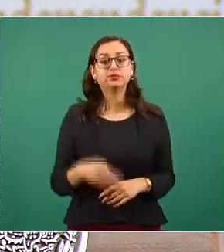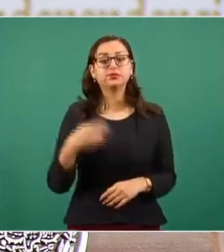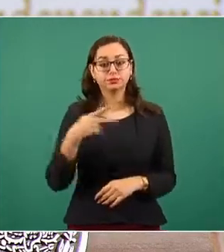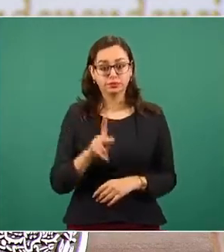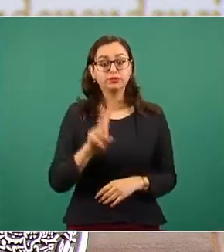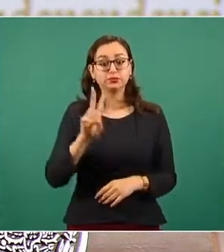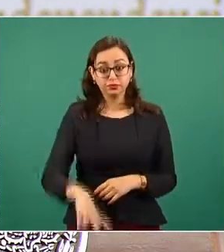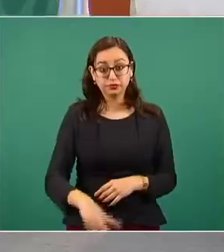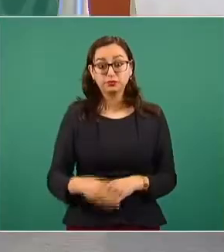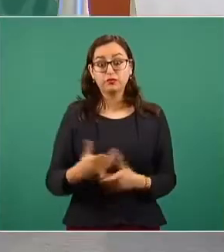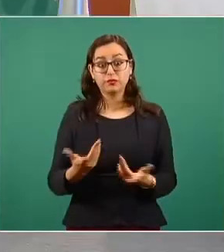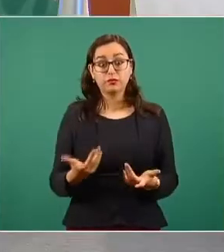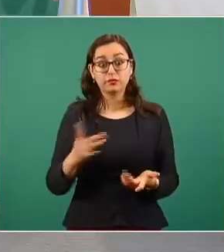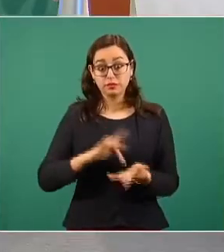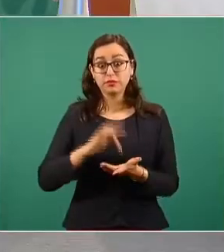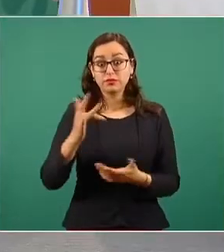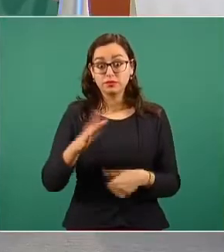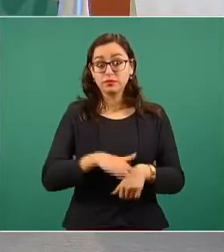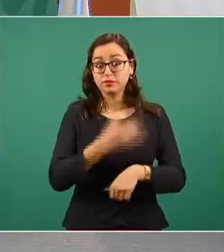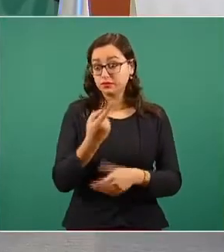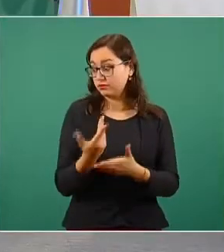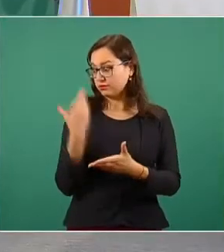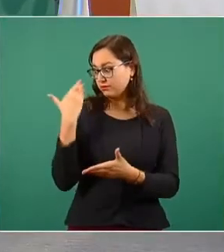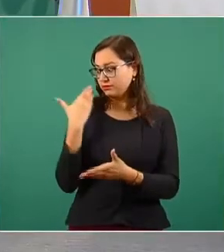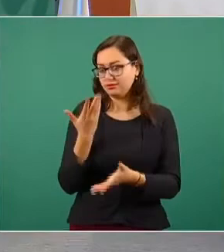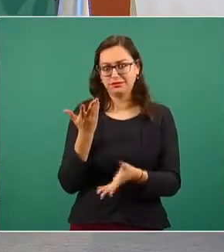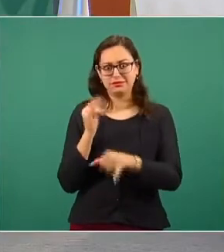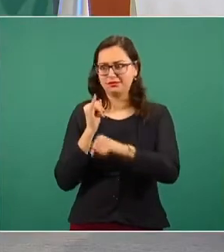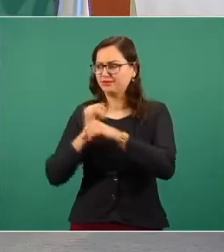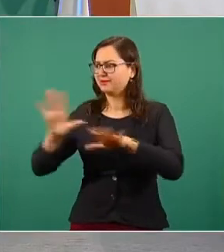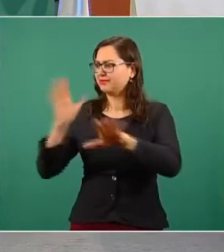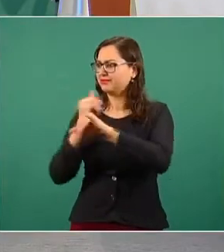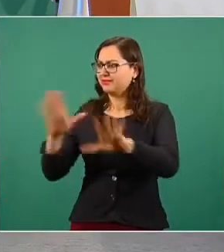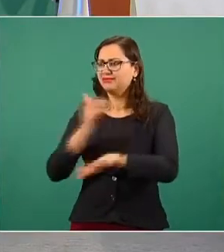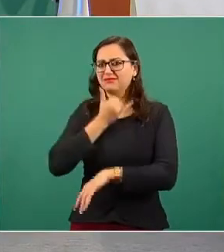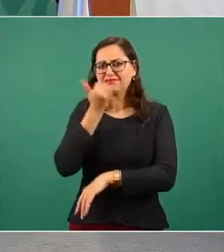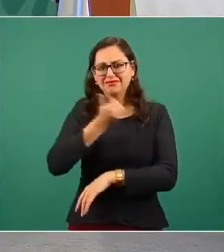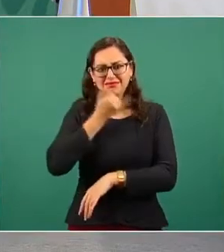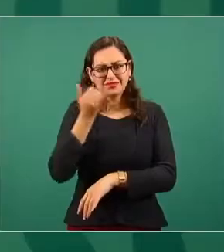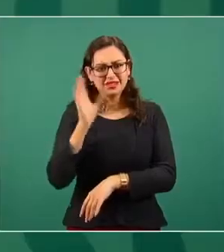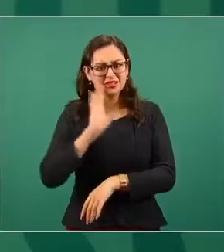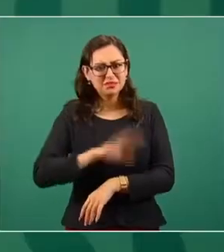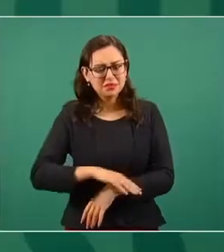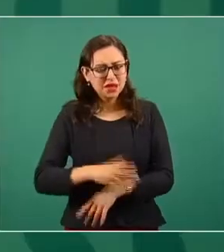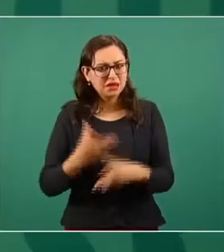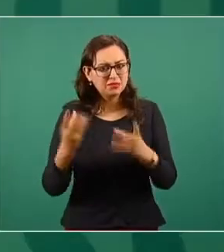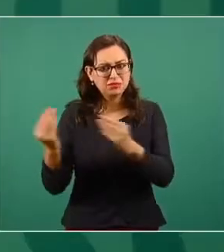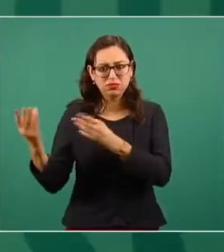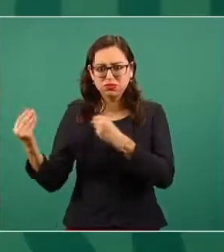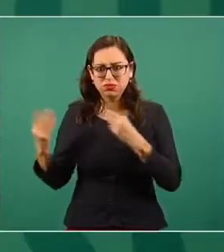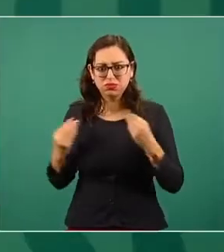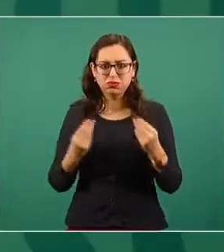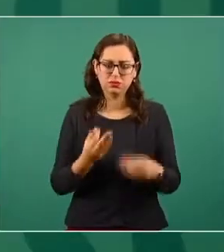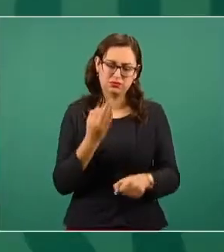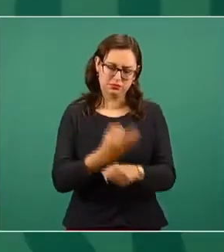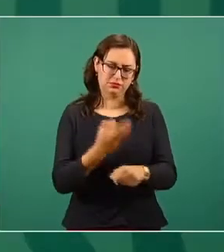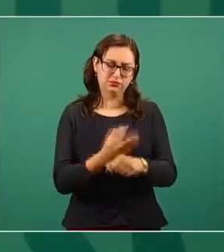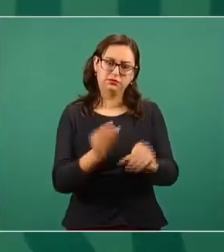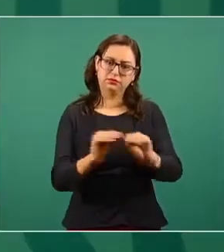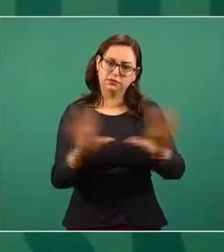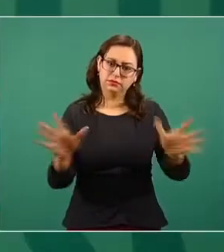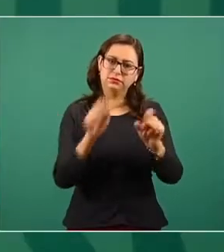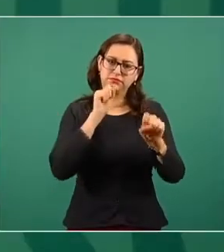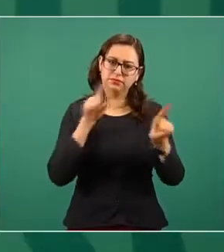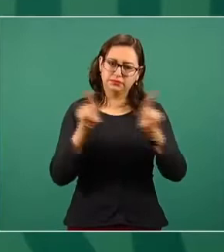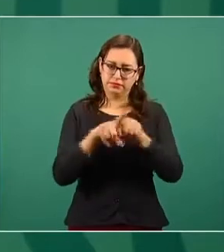agradezco la pregunta porque esto estuvo circulando mucho y de verdad que vale la pena aclararlo y también ayudar a denunciar